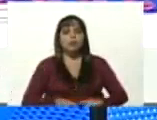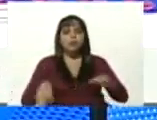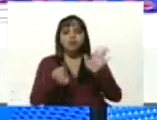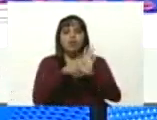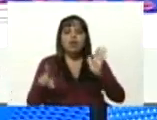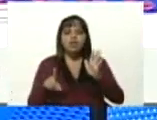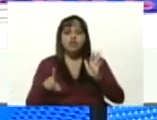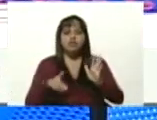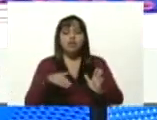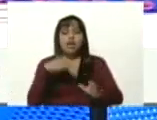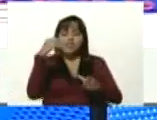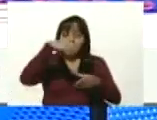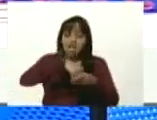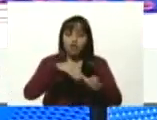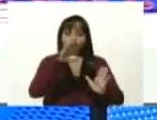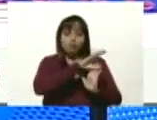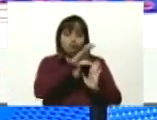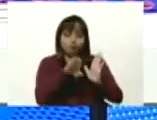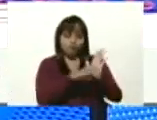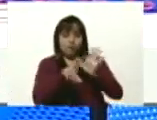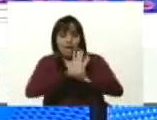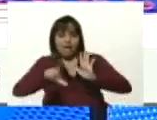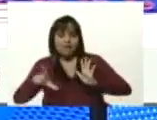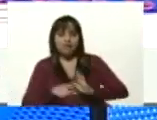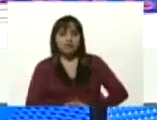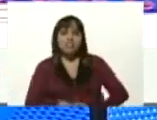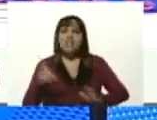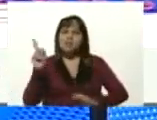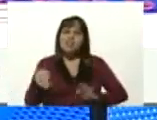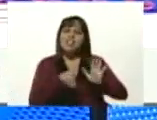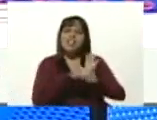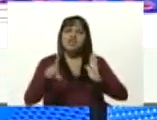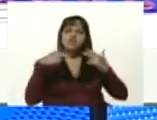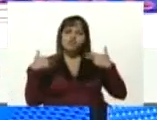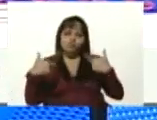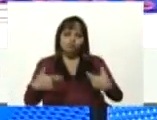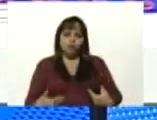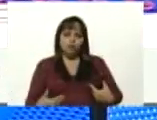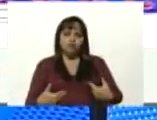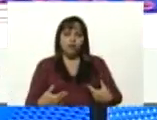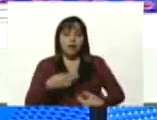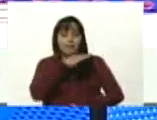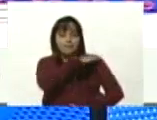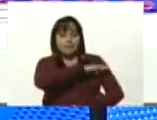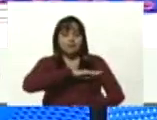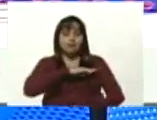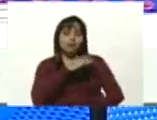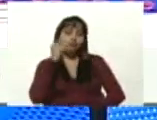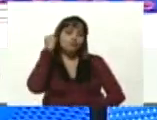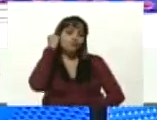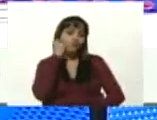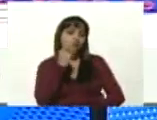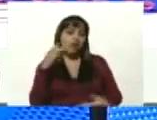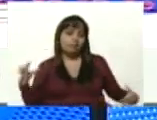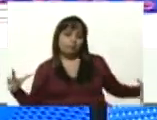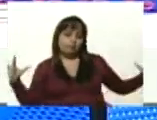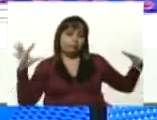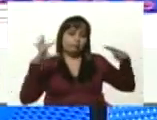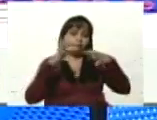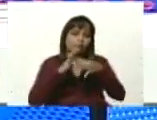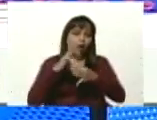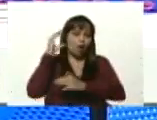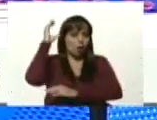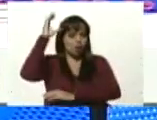constitucional y como un derecho humano. La misión Sucre une el conocimiento